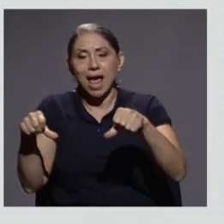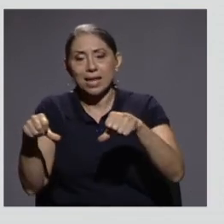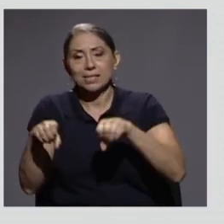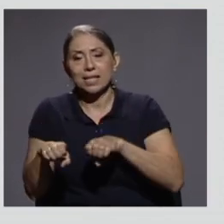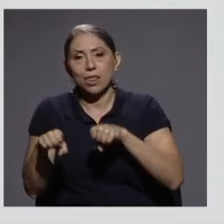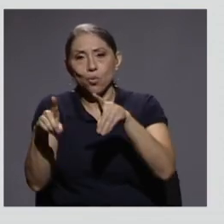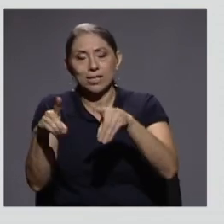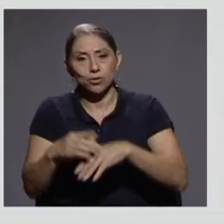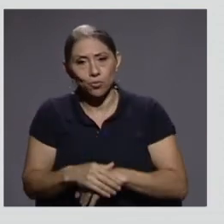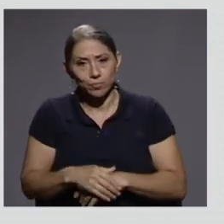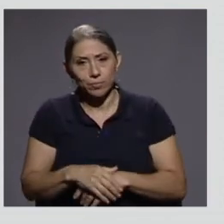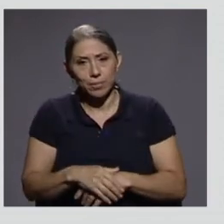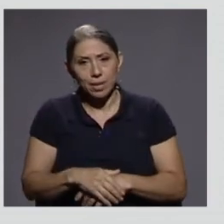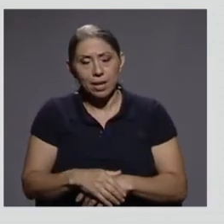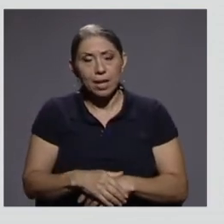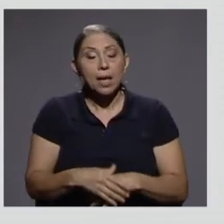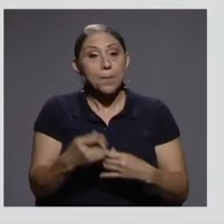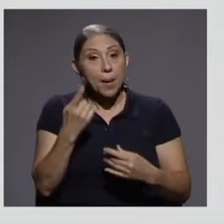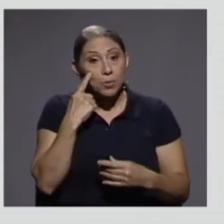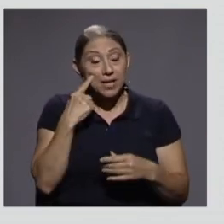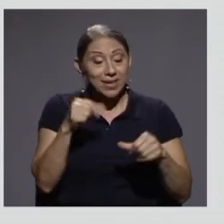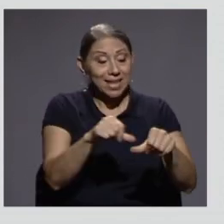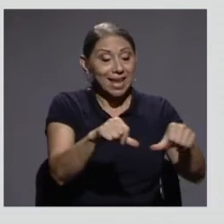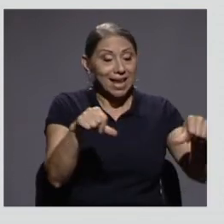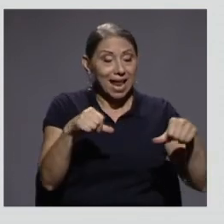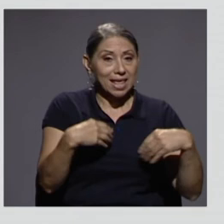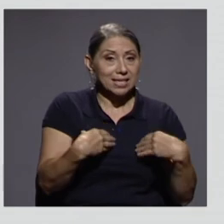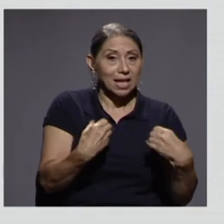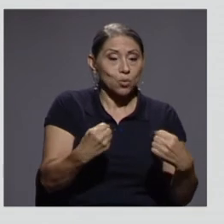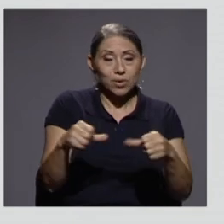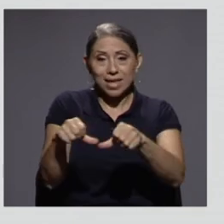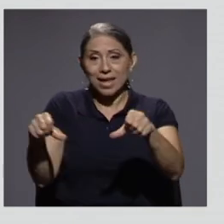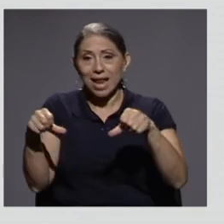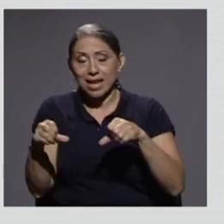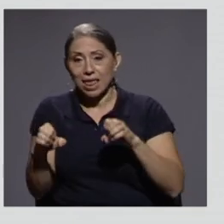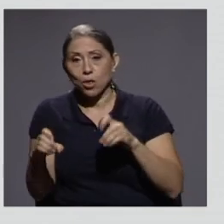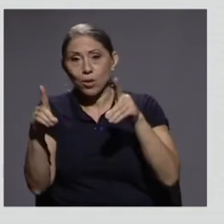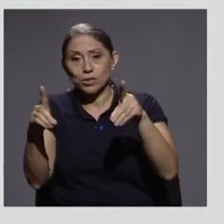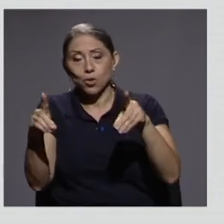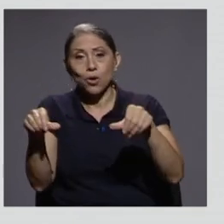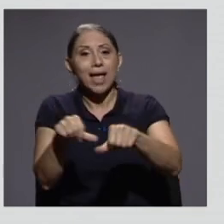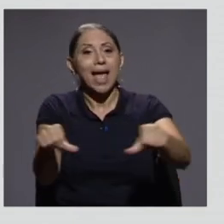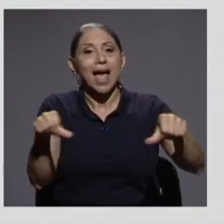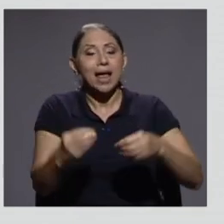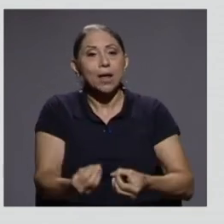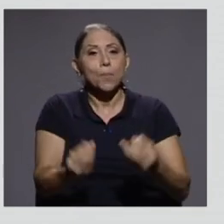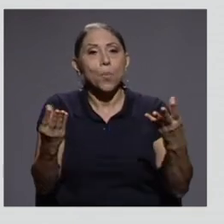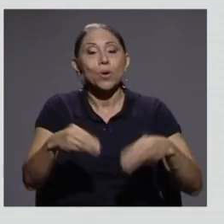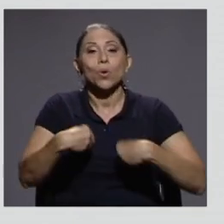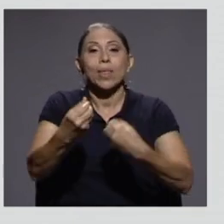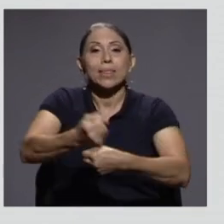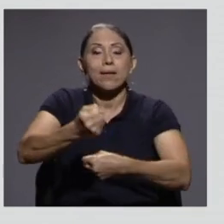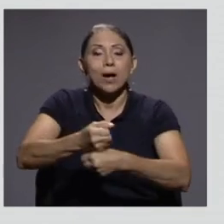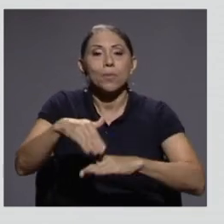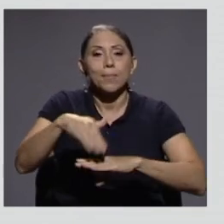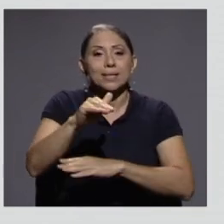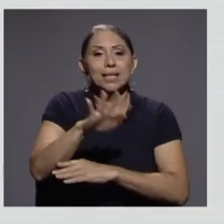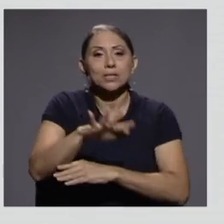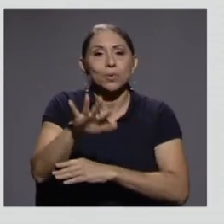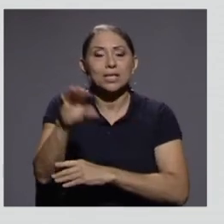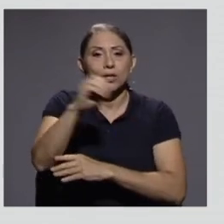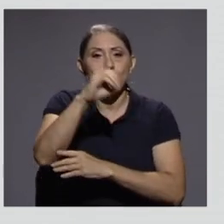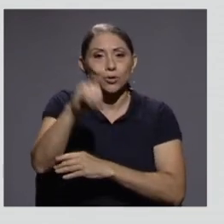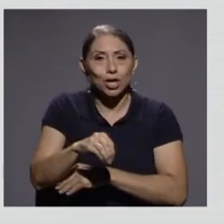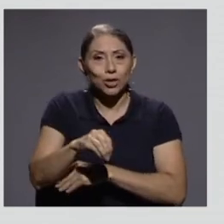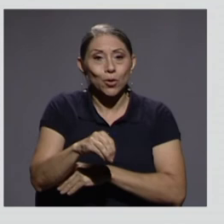graduadas. Vamos a ver que en salud y en educación, el sector público emplea más del 55%, incluso en educación, al 85